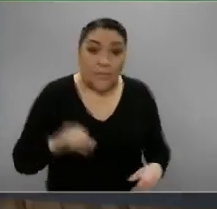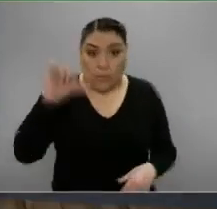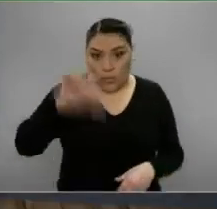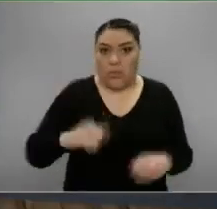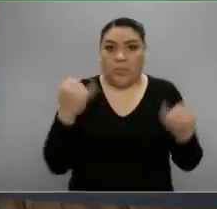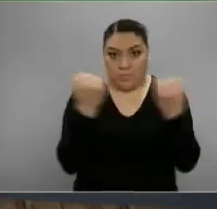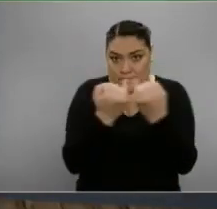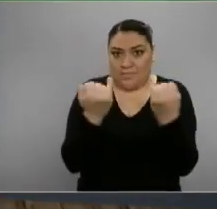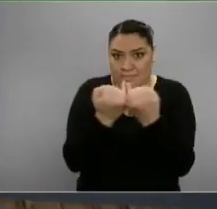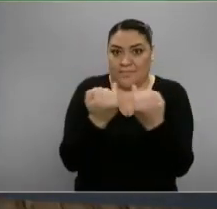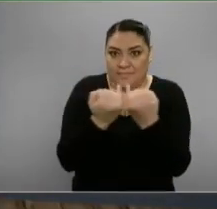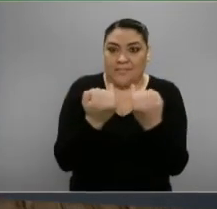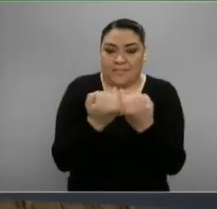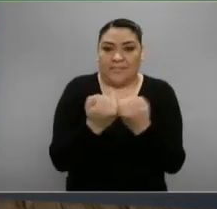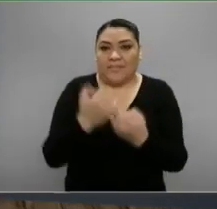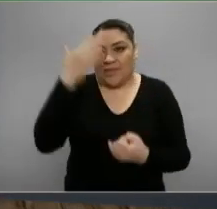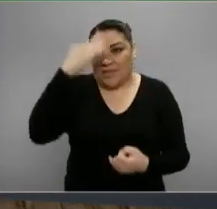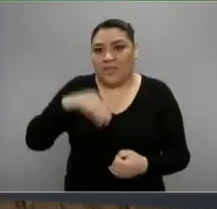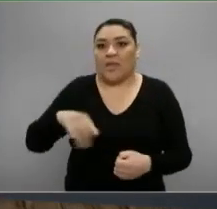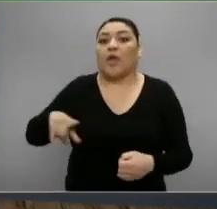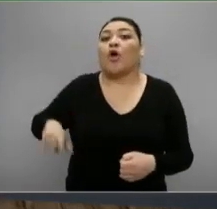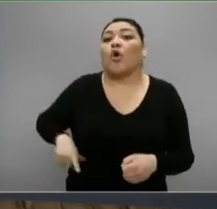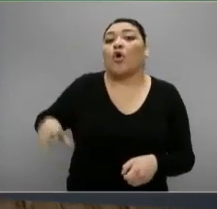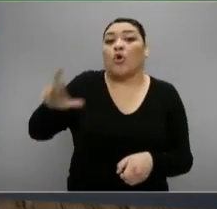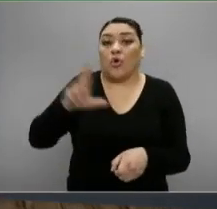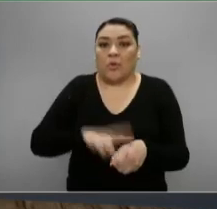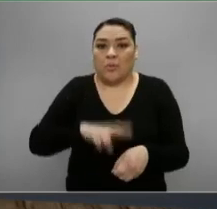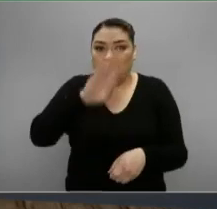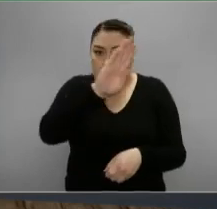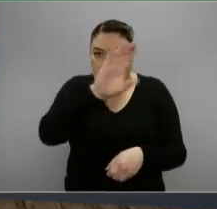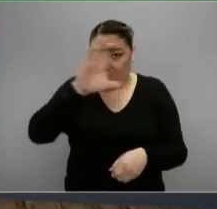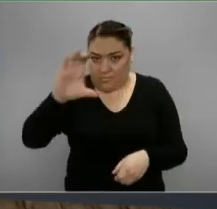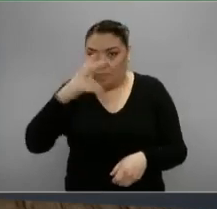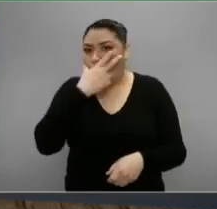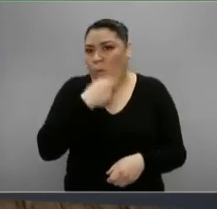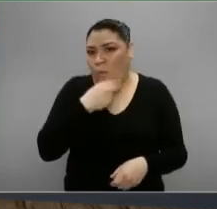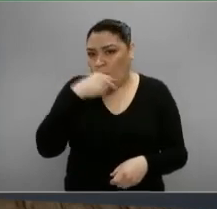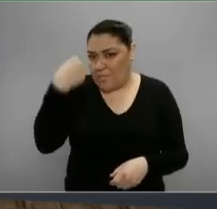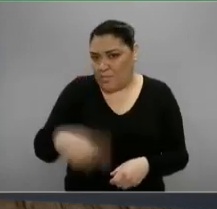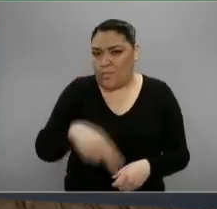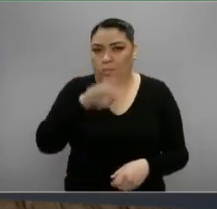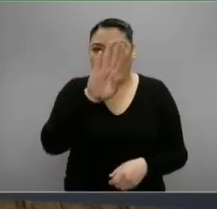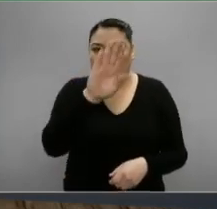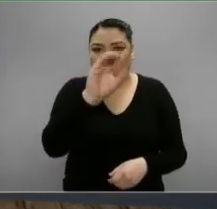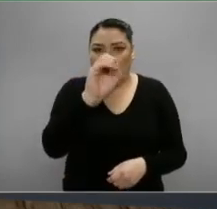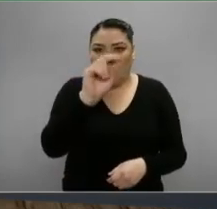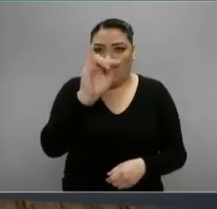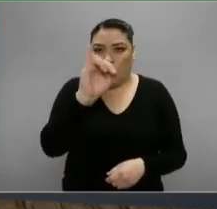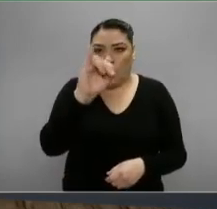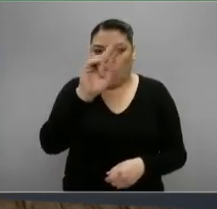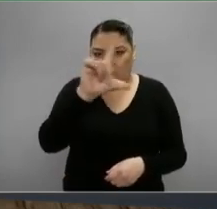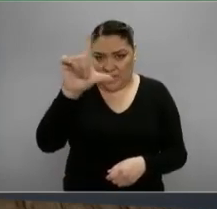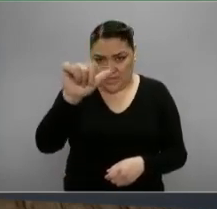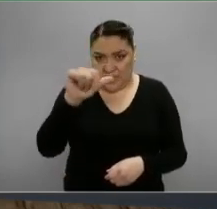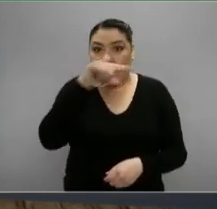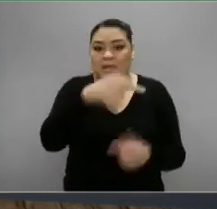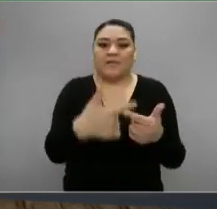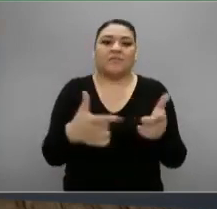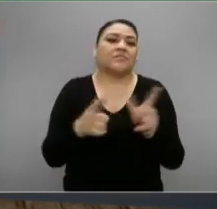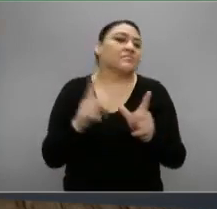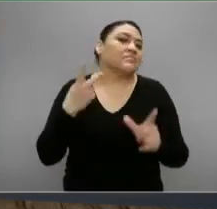mismo el gobernador de Baja California, Jaime Bonilla, del partido Morena,